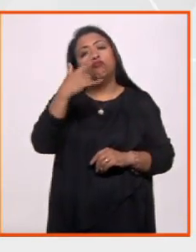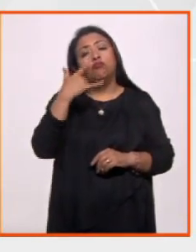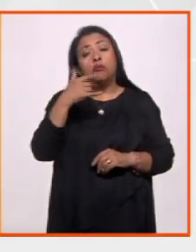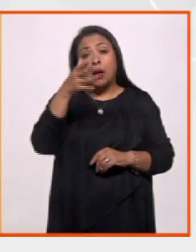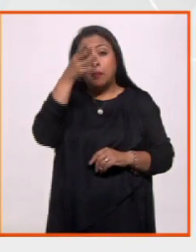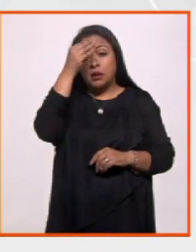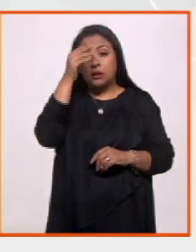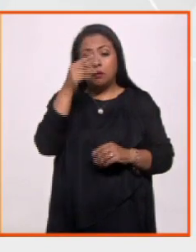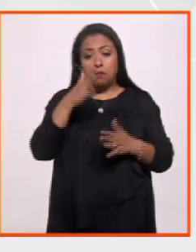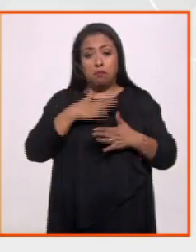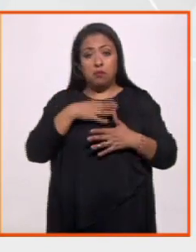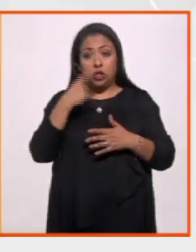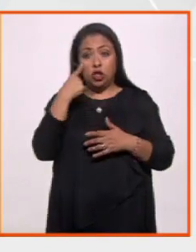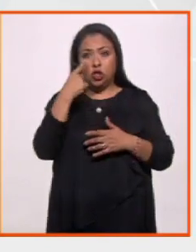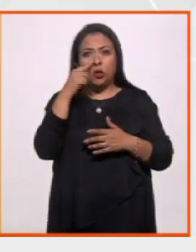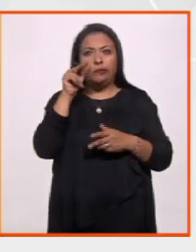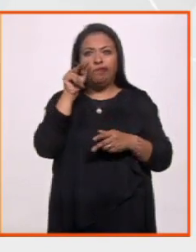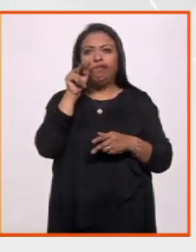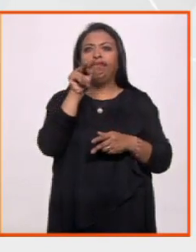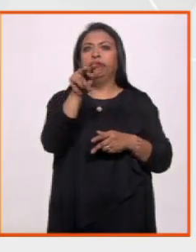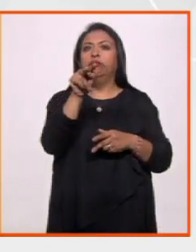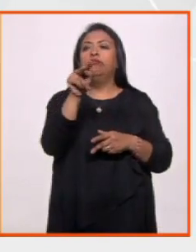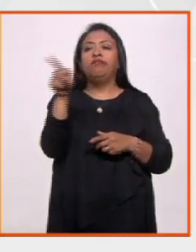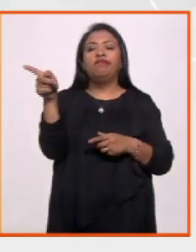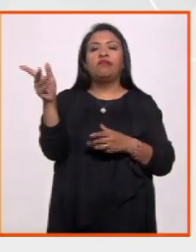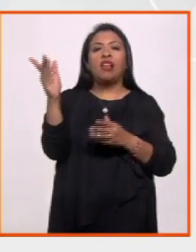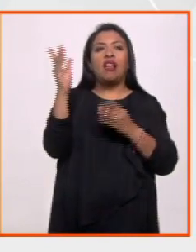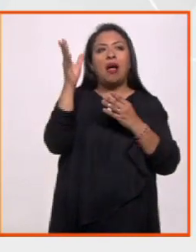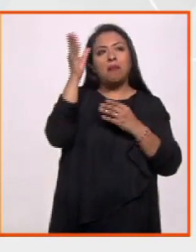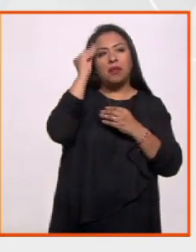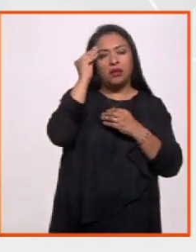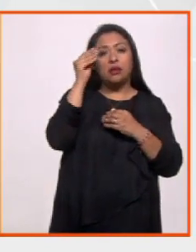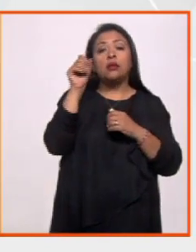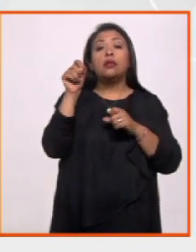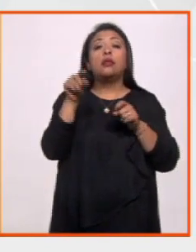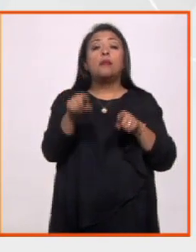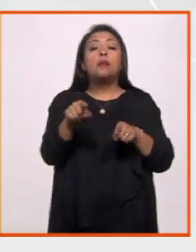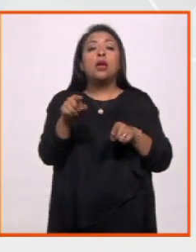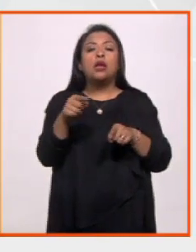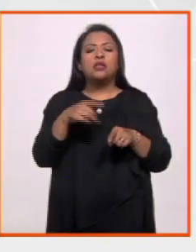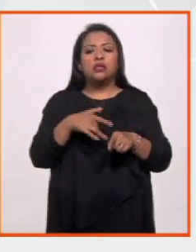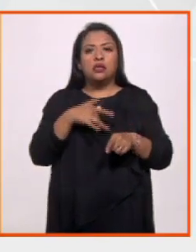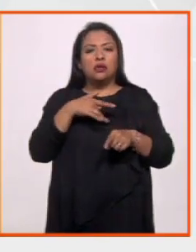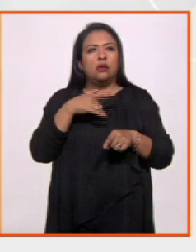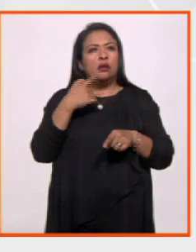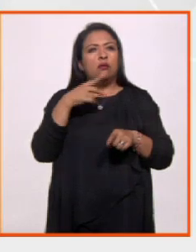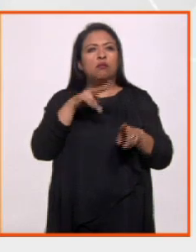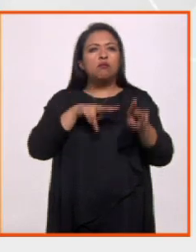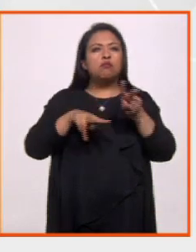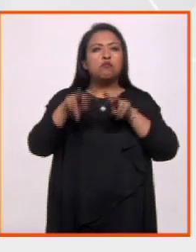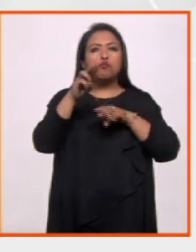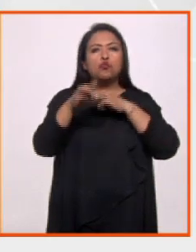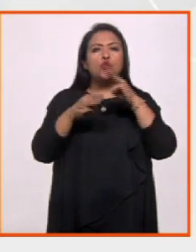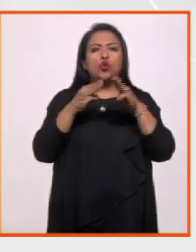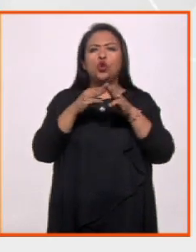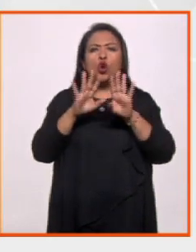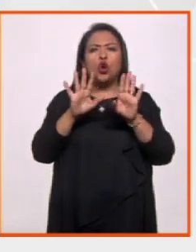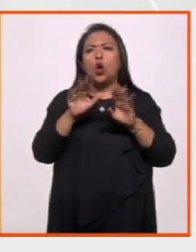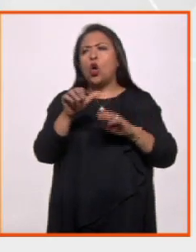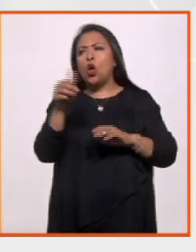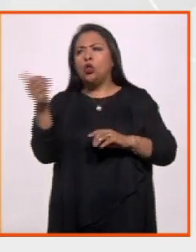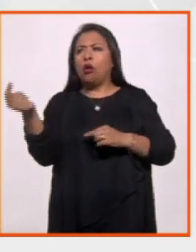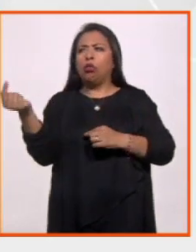a ver con mis propios ojos, con él aprendí a percibir el mundo, no a través de lo que